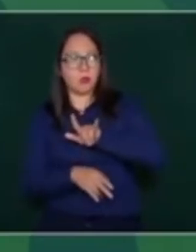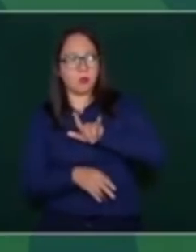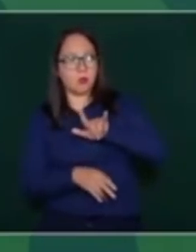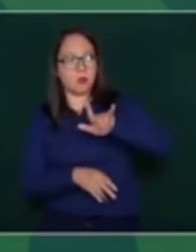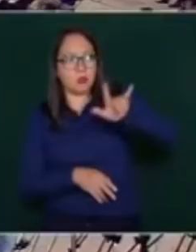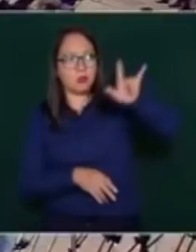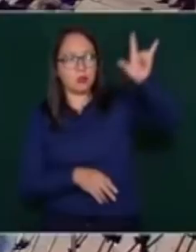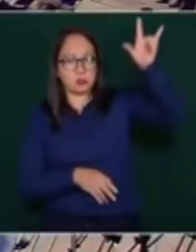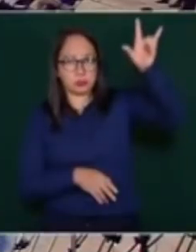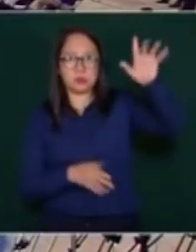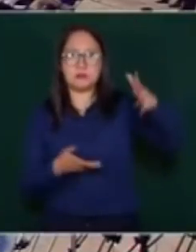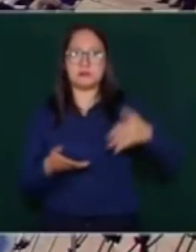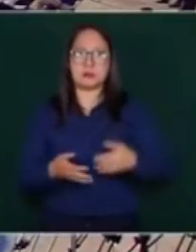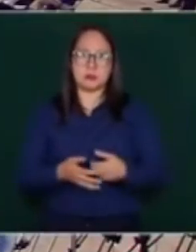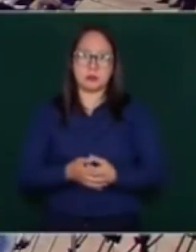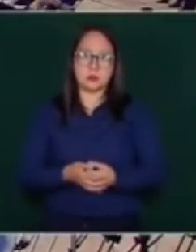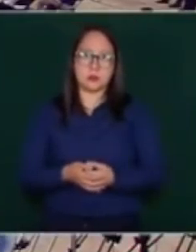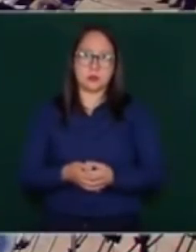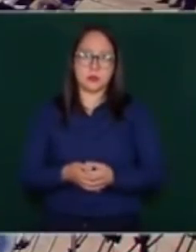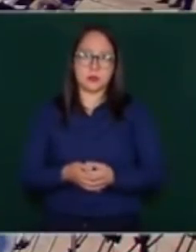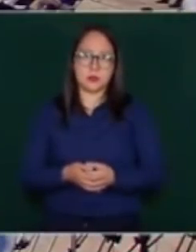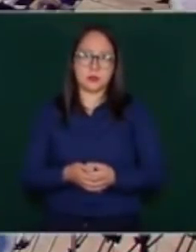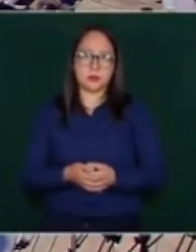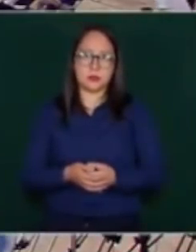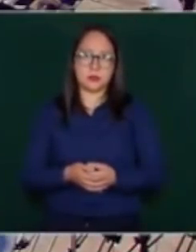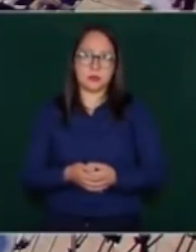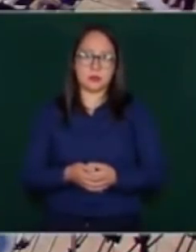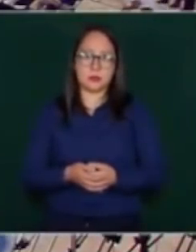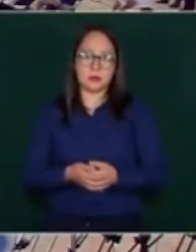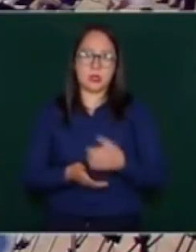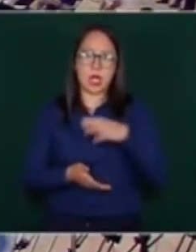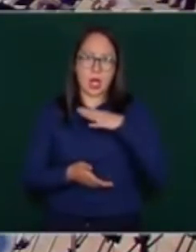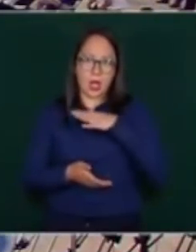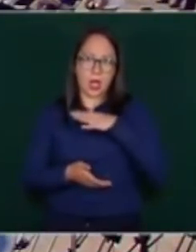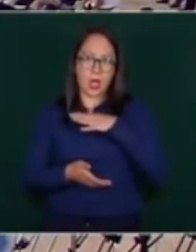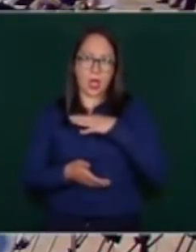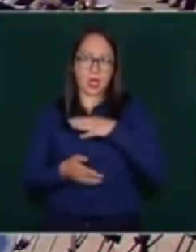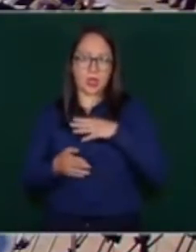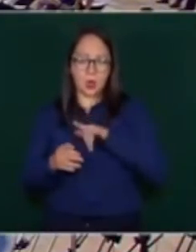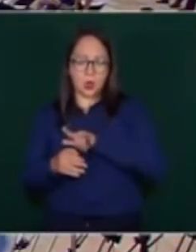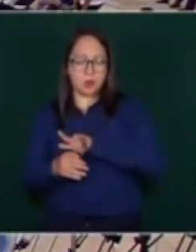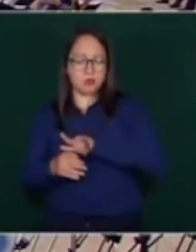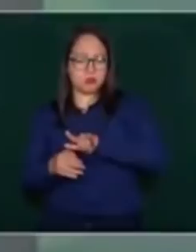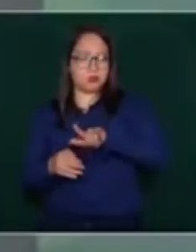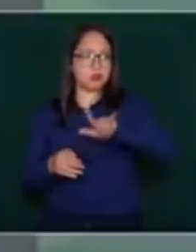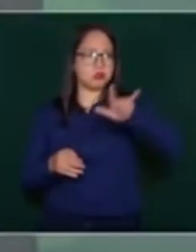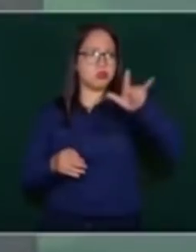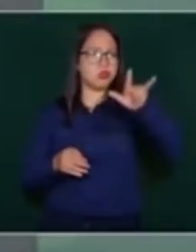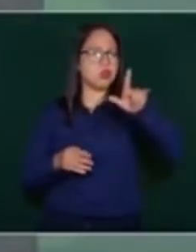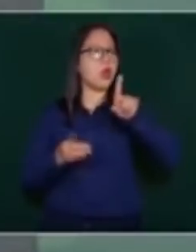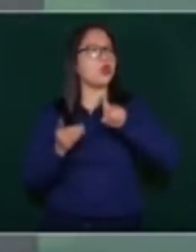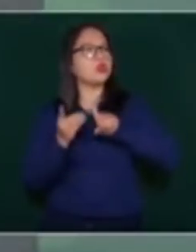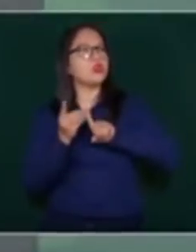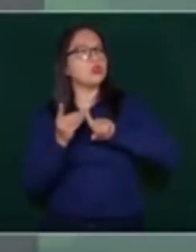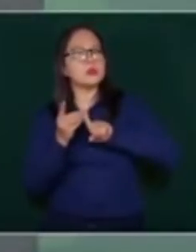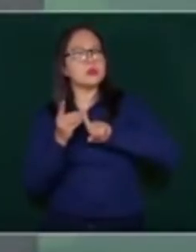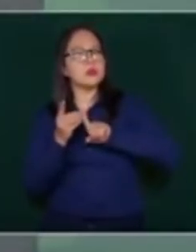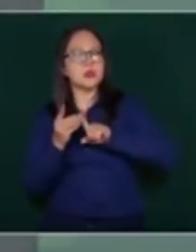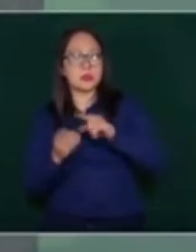Y claro que el vuelo que sale a Villahermosa es